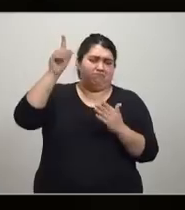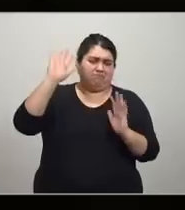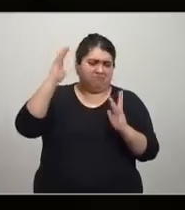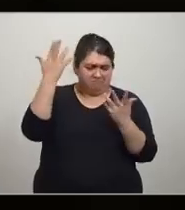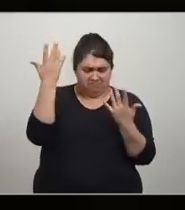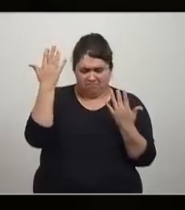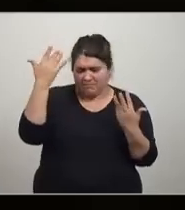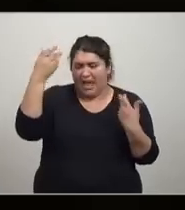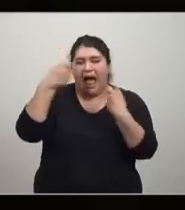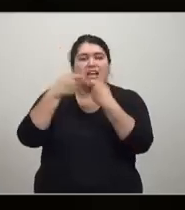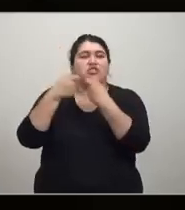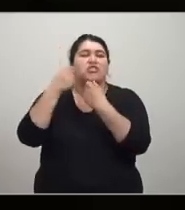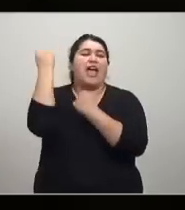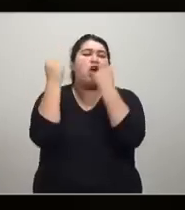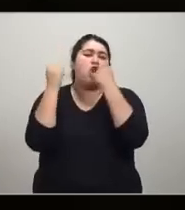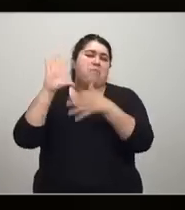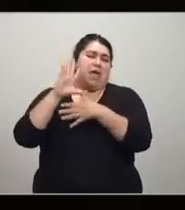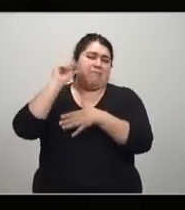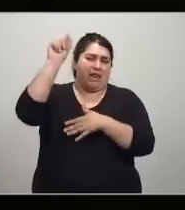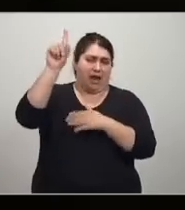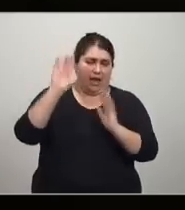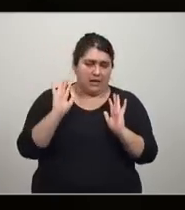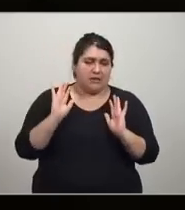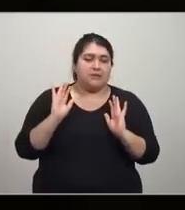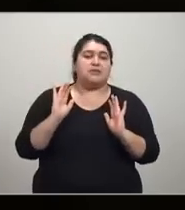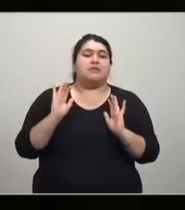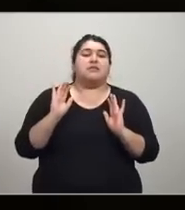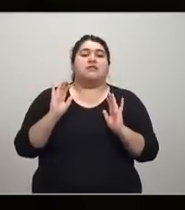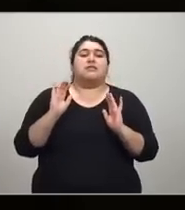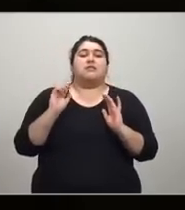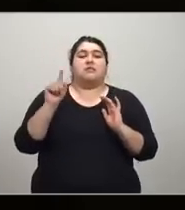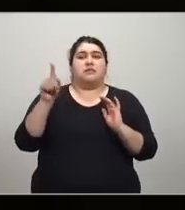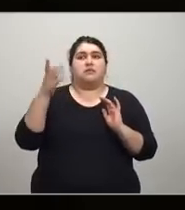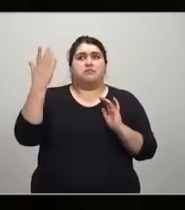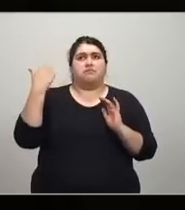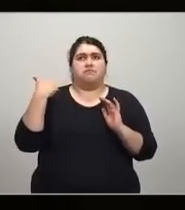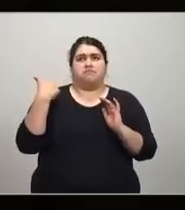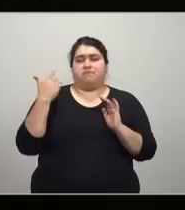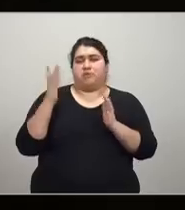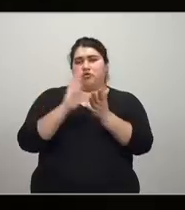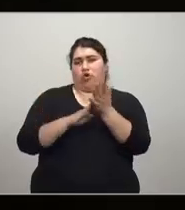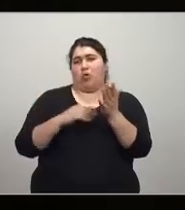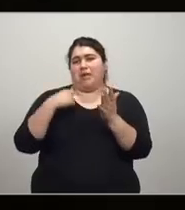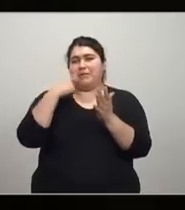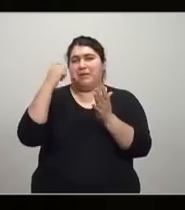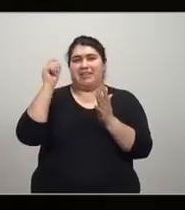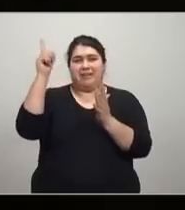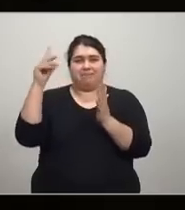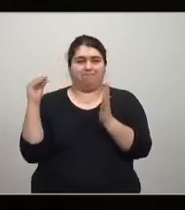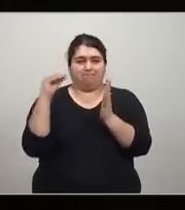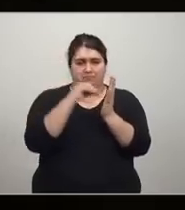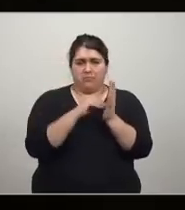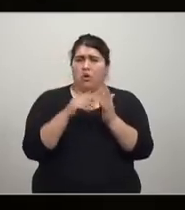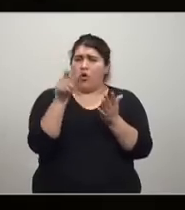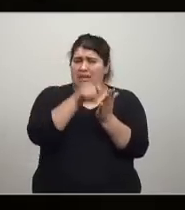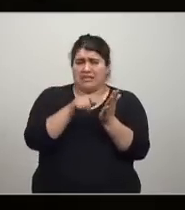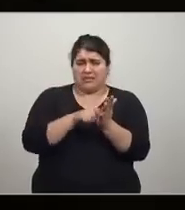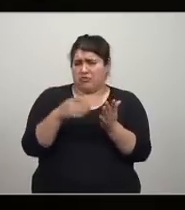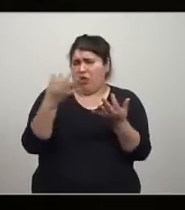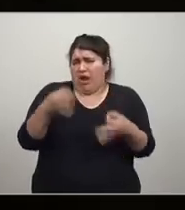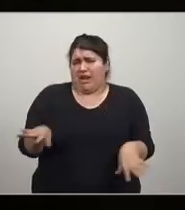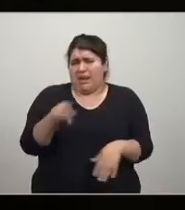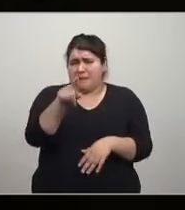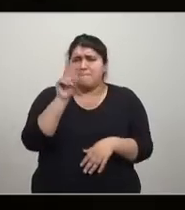la Asociación de Economistas Americanos, Galbraith era presidente y lo publicó el trimestre económico en español, es un artículo genial, yo le